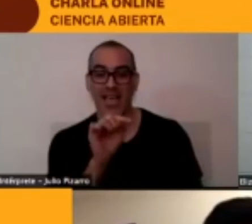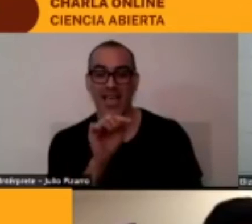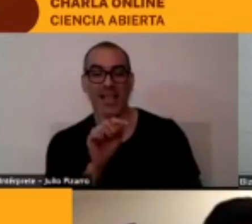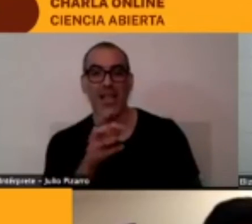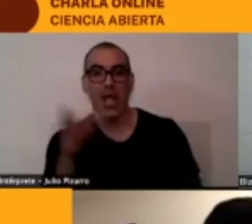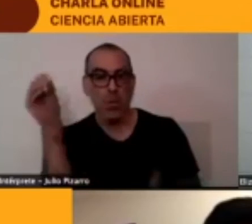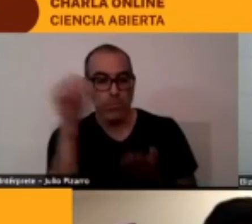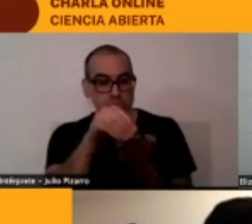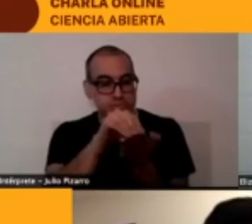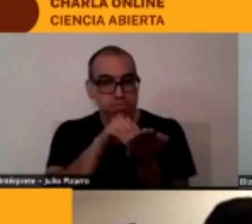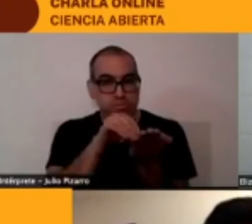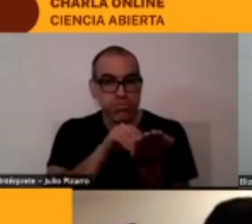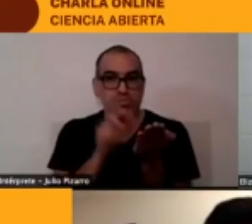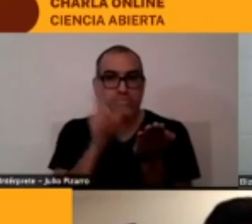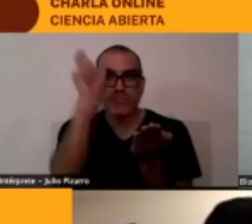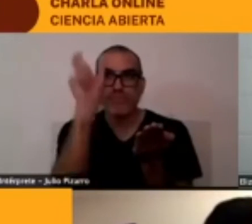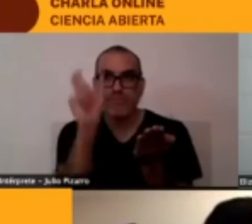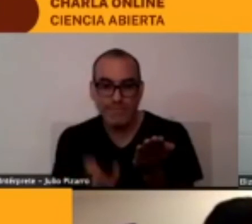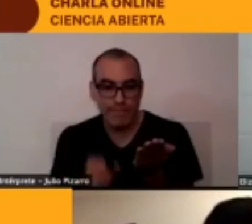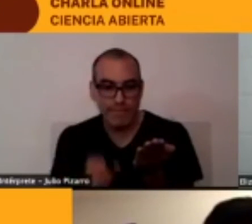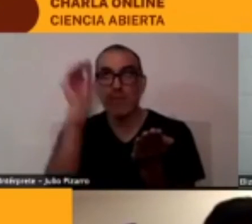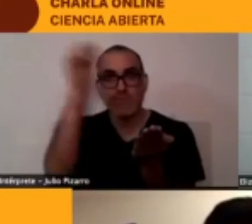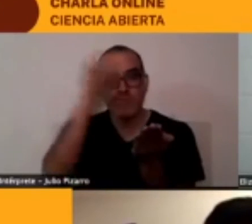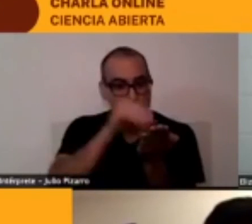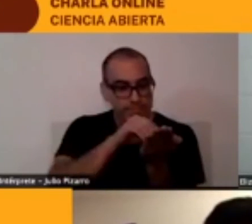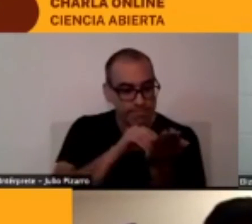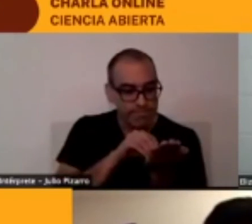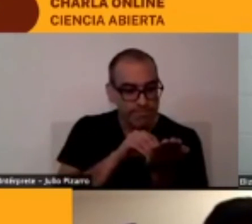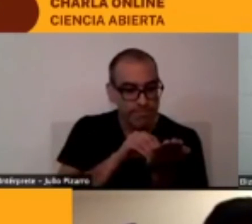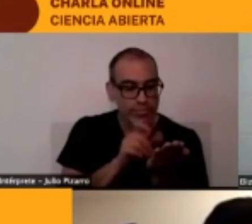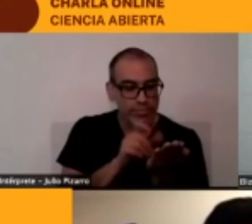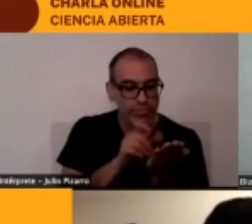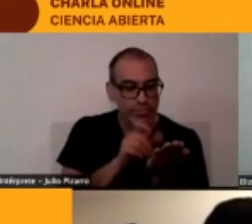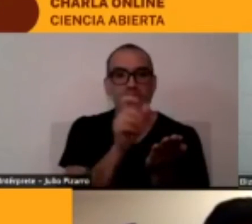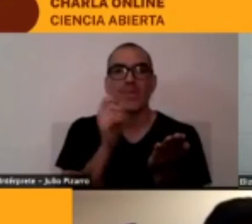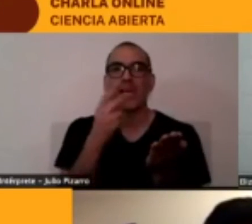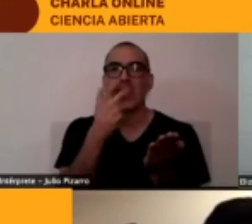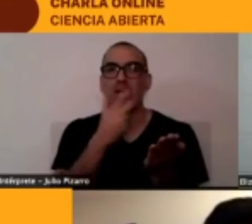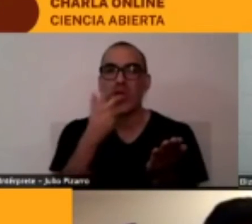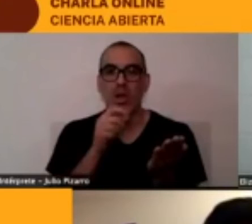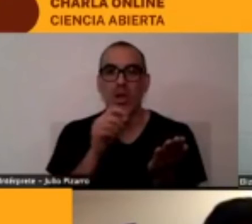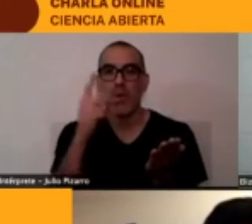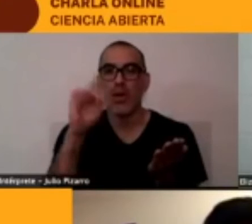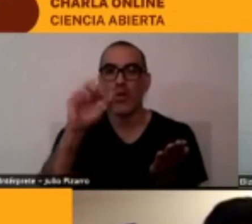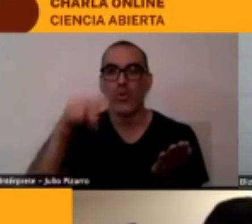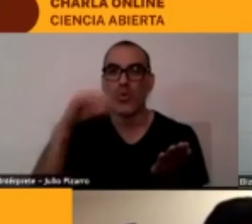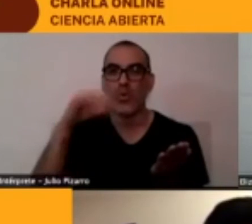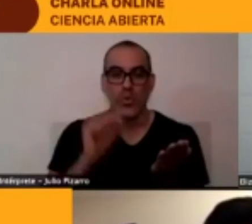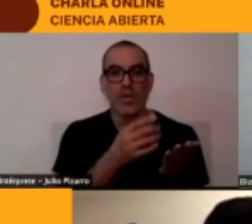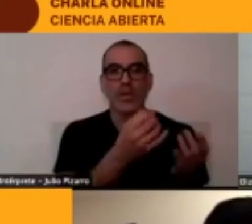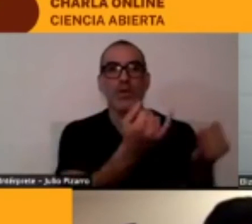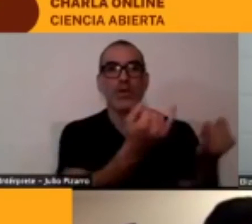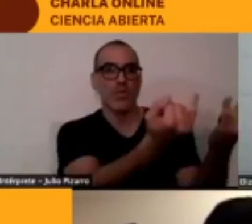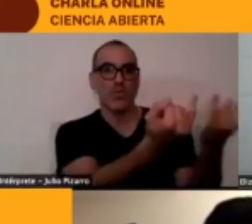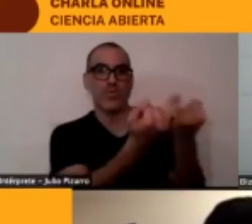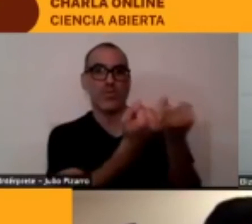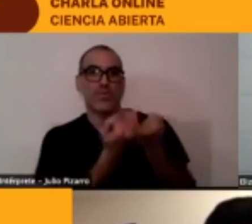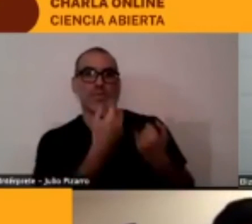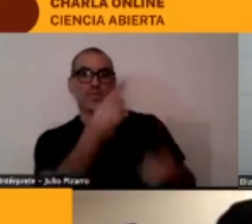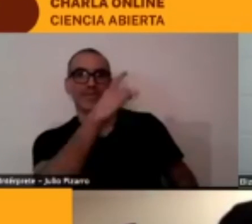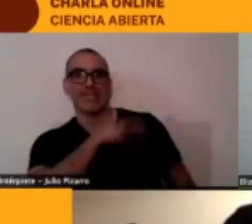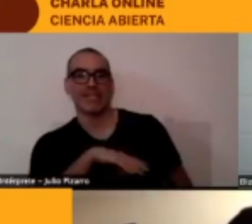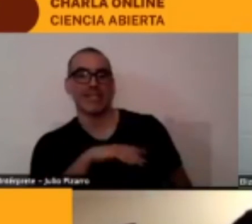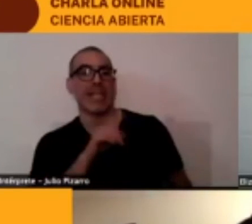Kunza que él encontró en su contexto y yo hasta donde yo sé Freddy ha estado en contacto con algunos atacameños